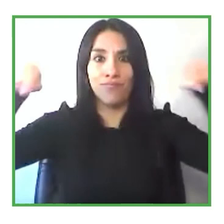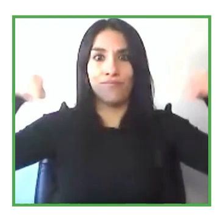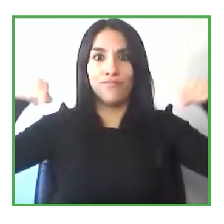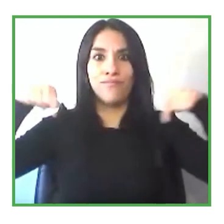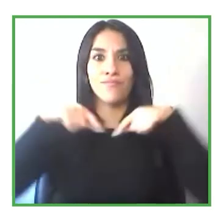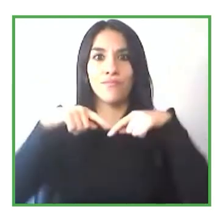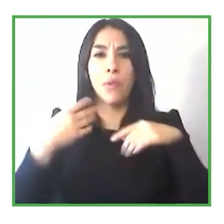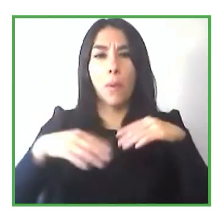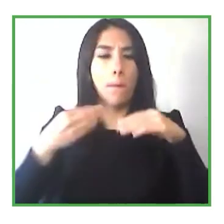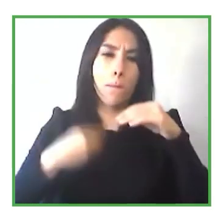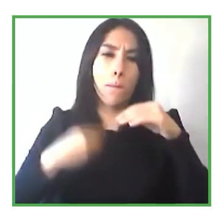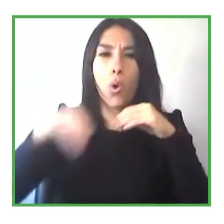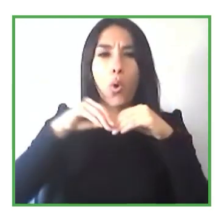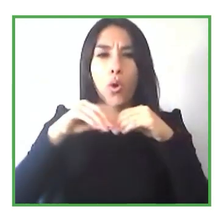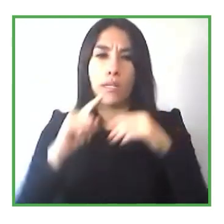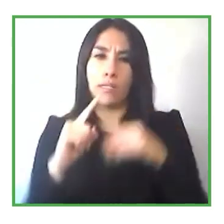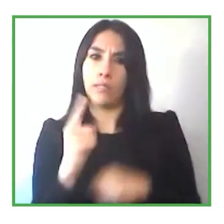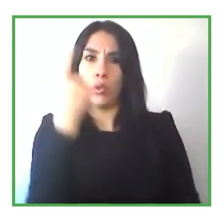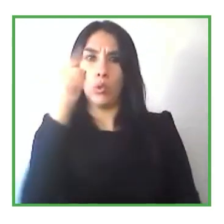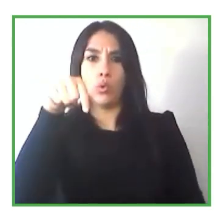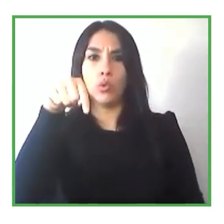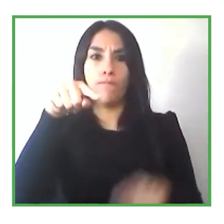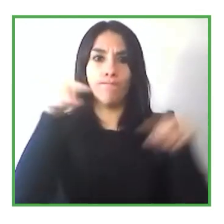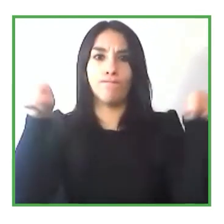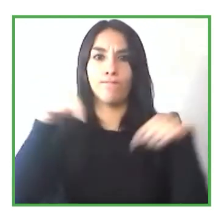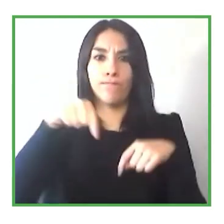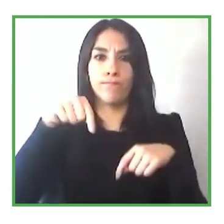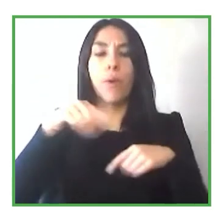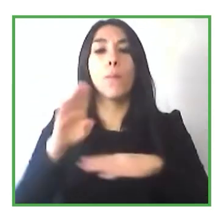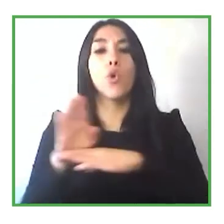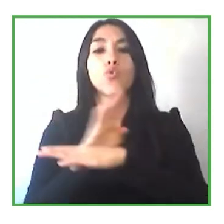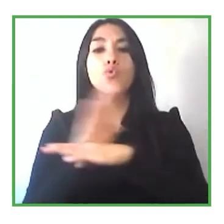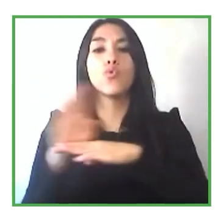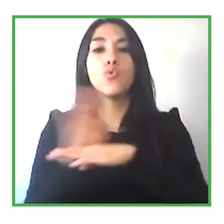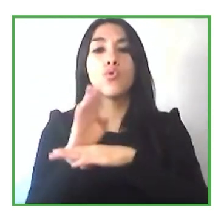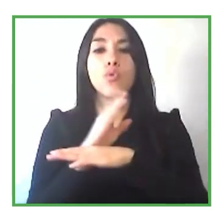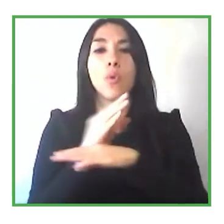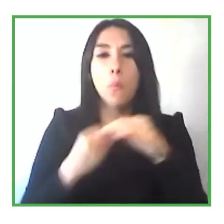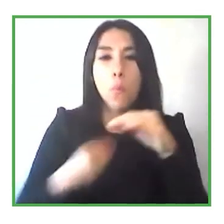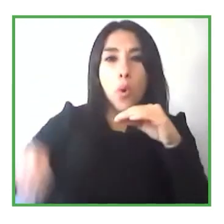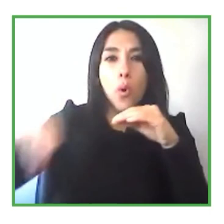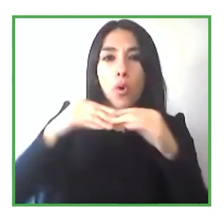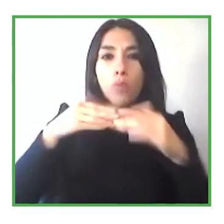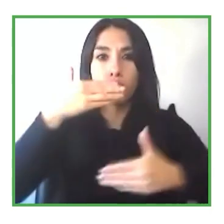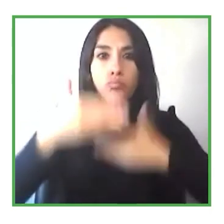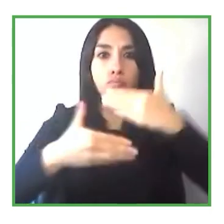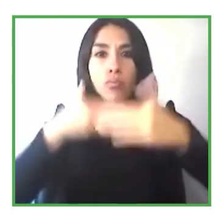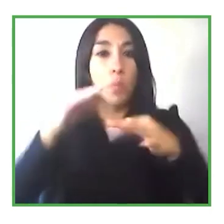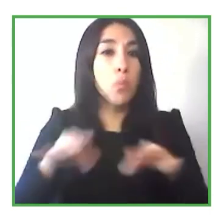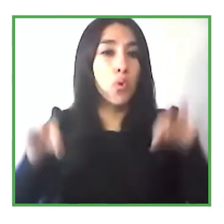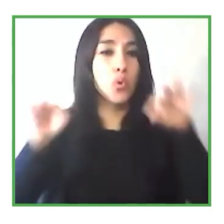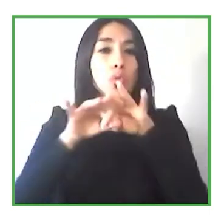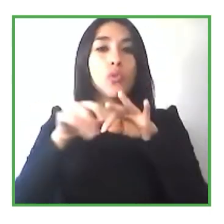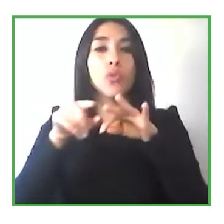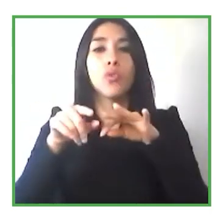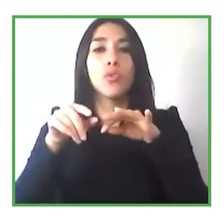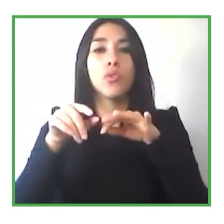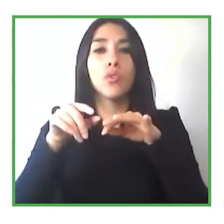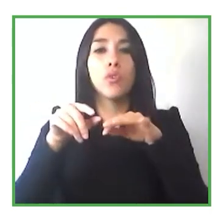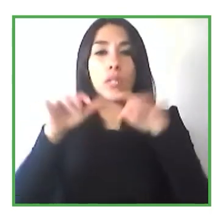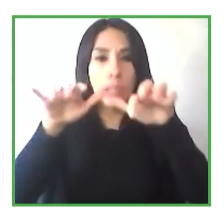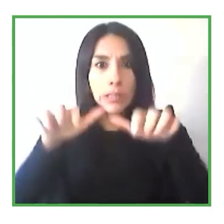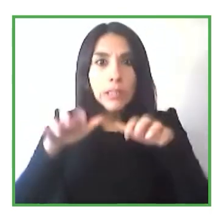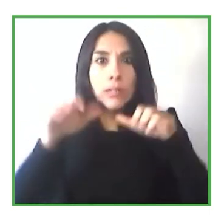industria que se está haciendo cada vez más importante como los trabajos digitales pero también lo que nosotros llamamos en la OIT como